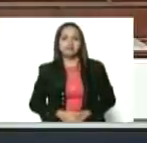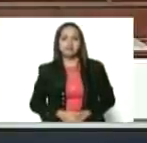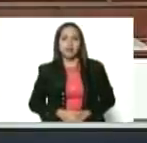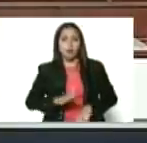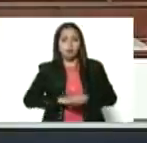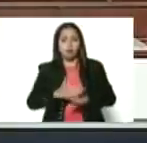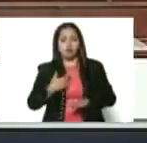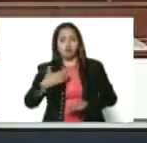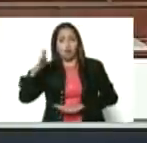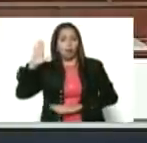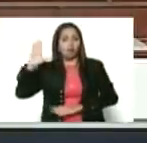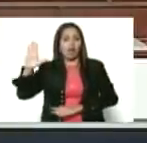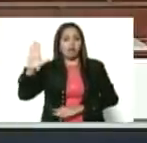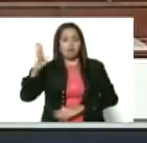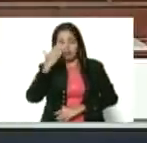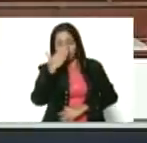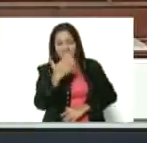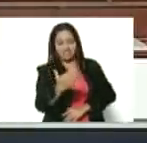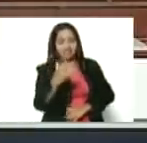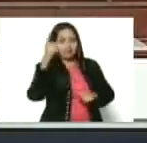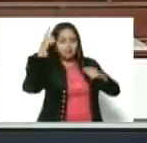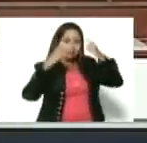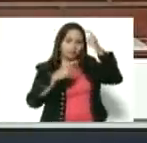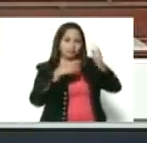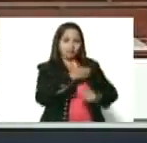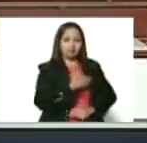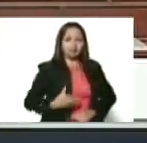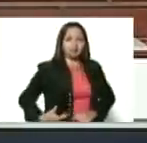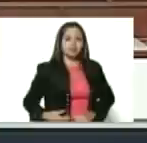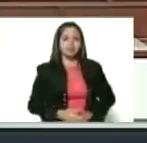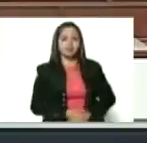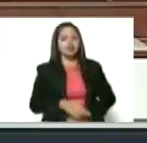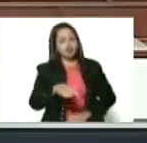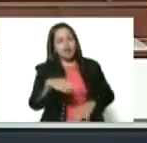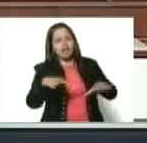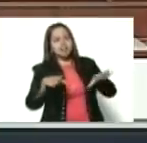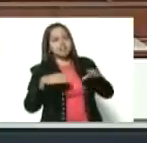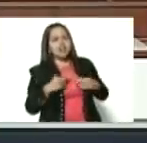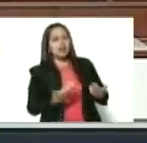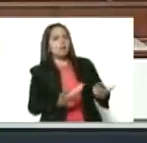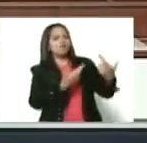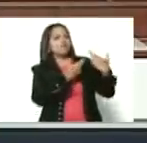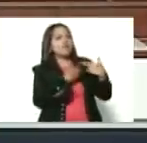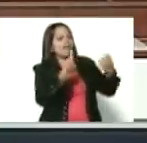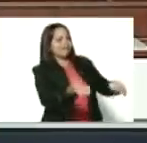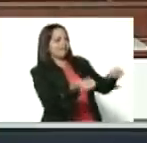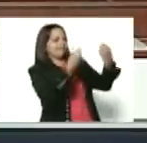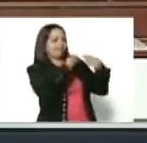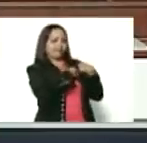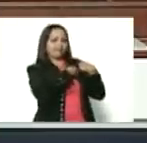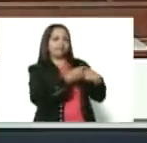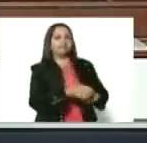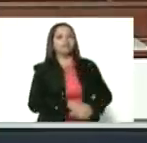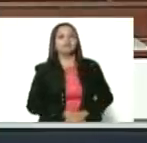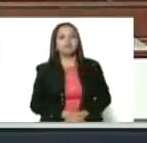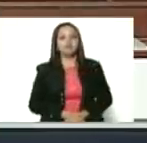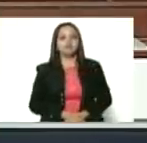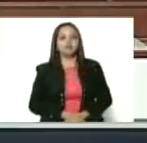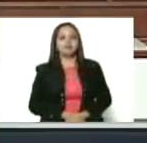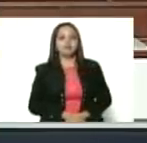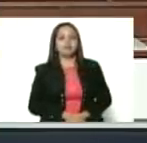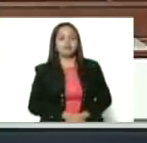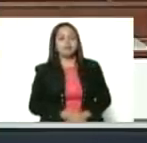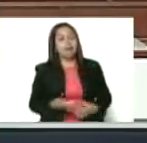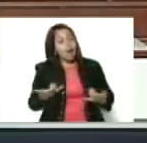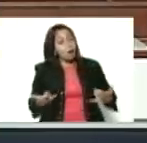había jurado frente al comandante Chávez, asumir la responsabilidad que él me dejaba. Y había llegado